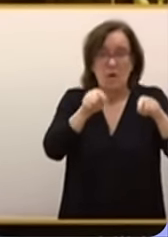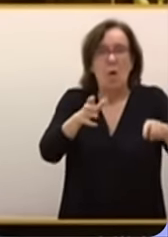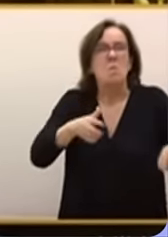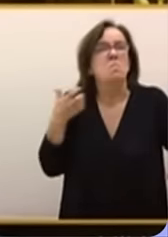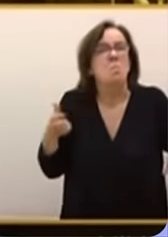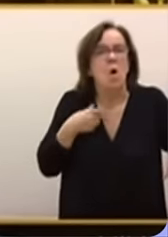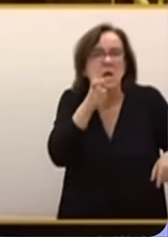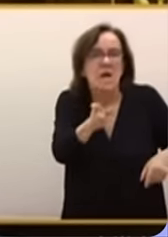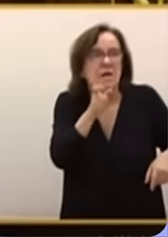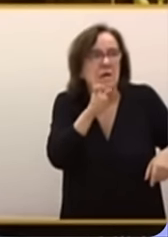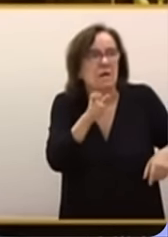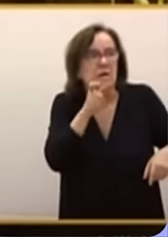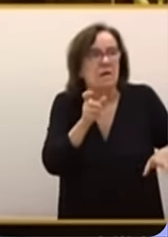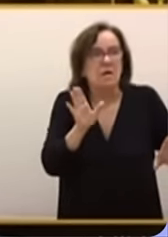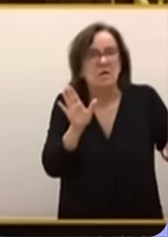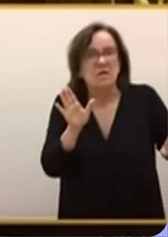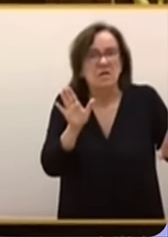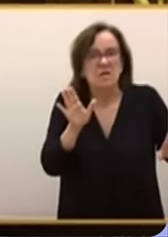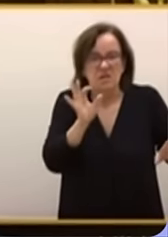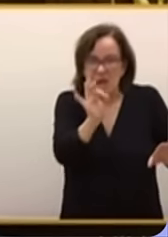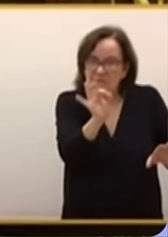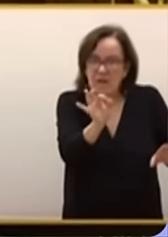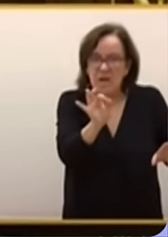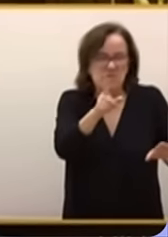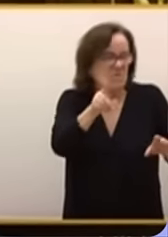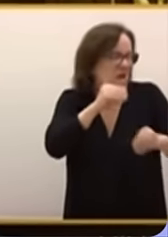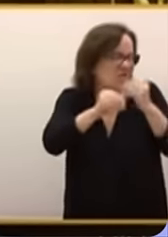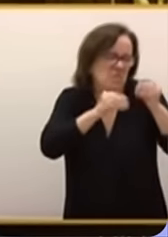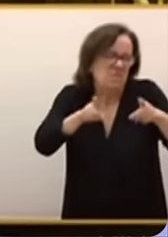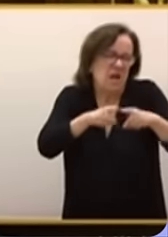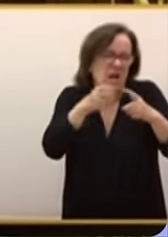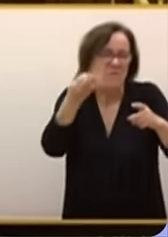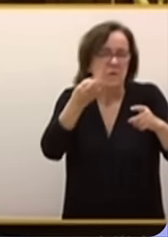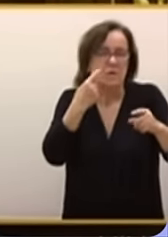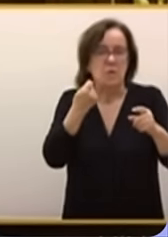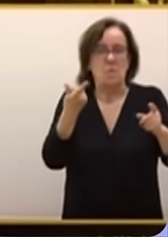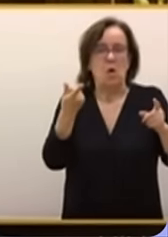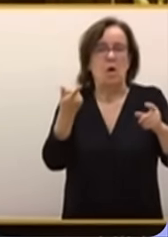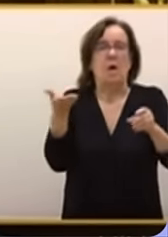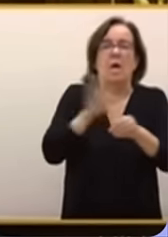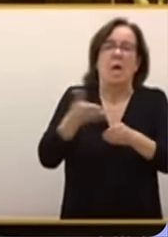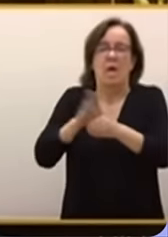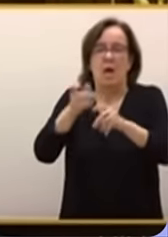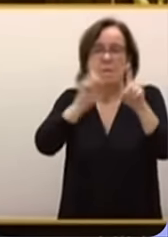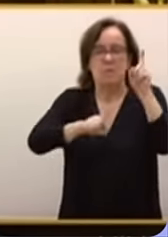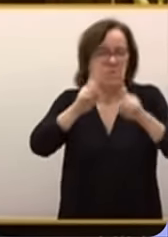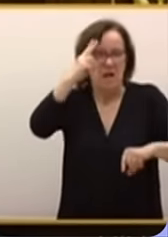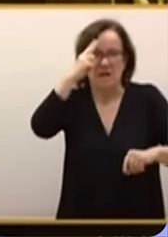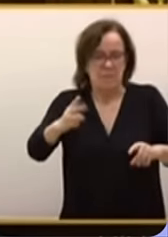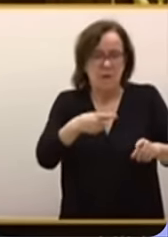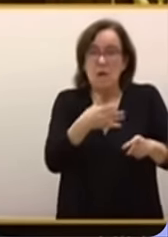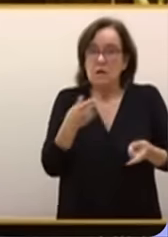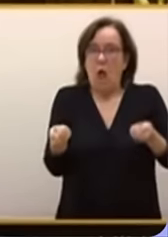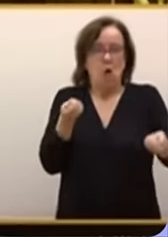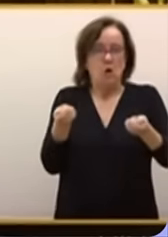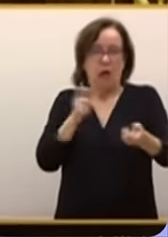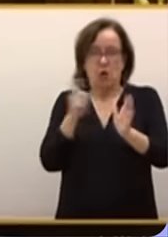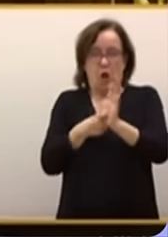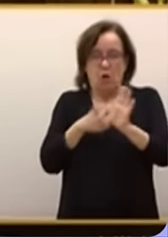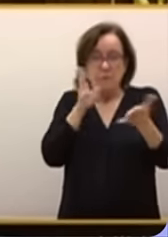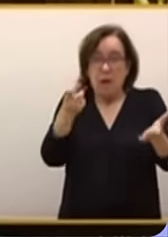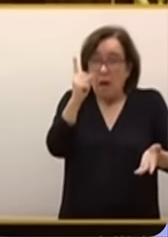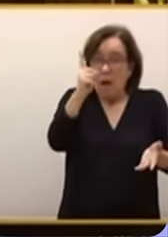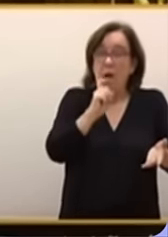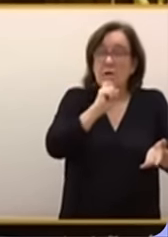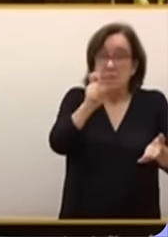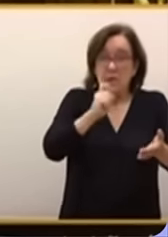molestan los insultos, ni le importa la verdad. Y que está dispuesto a todo. ¿Para qué? Para tapar sus problemas. Usted no respeta nada que no controle. Por eso amenaza